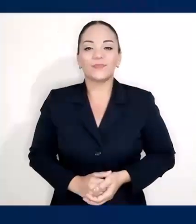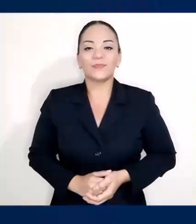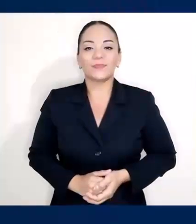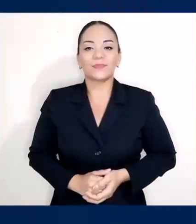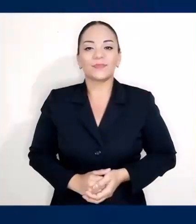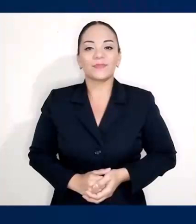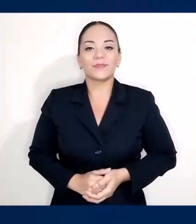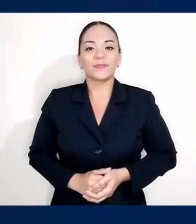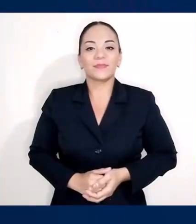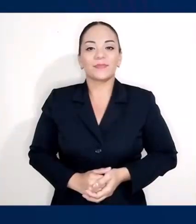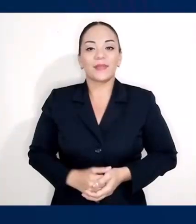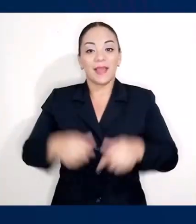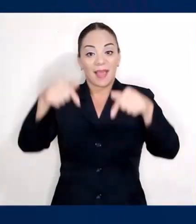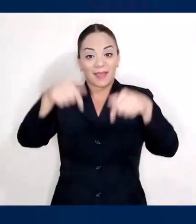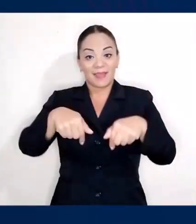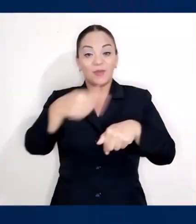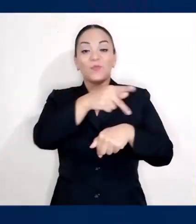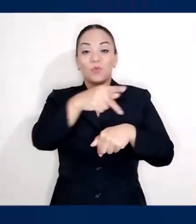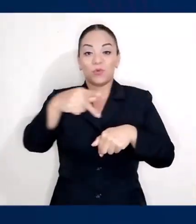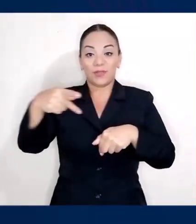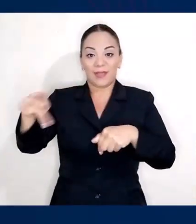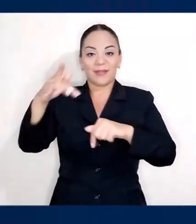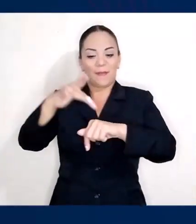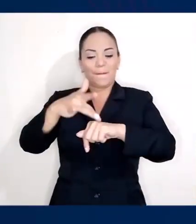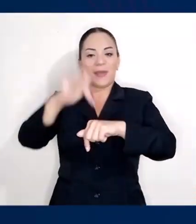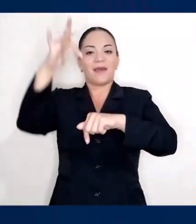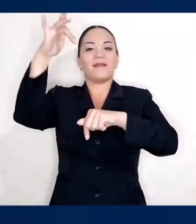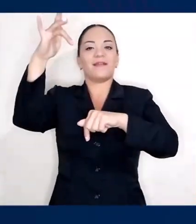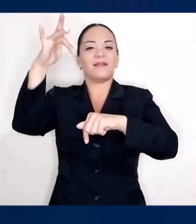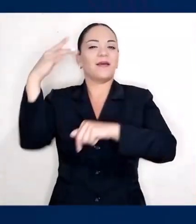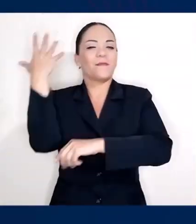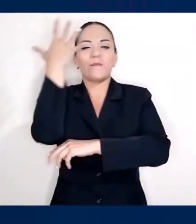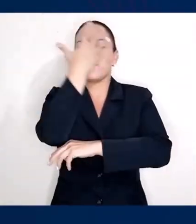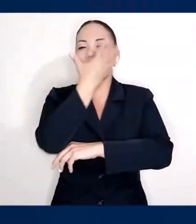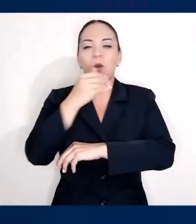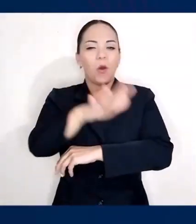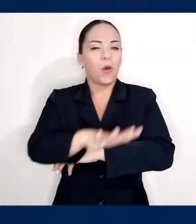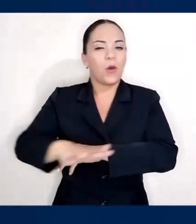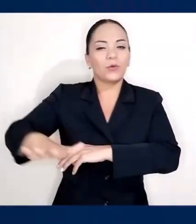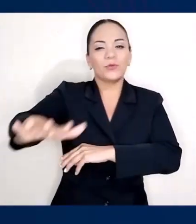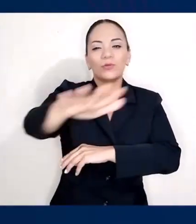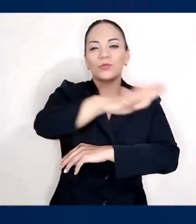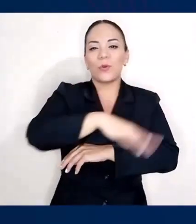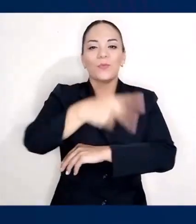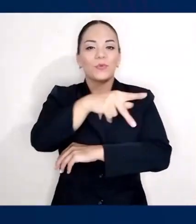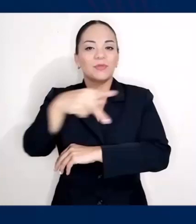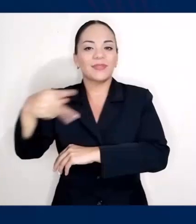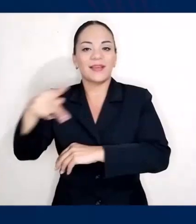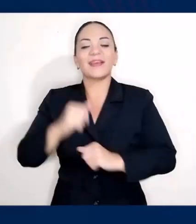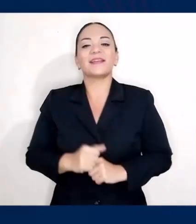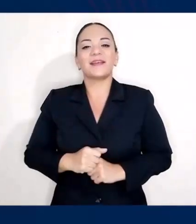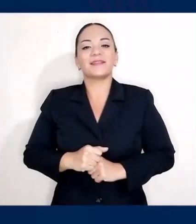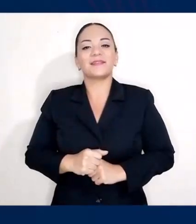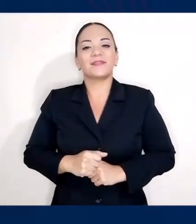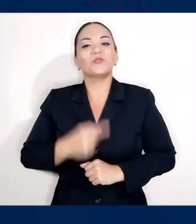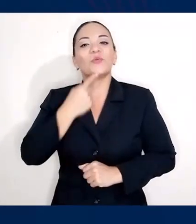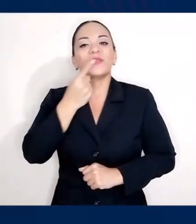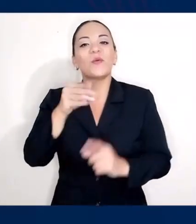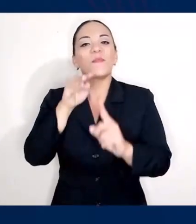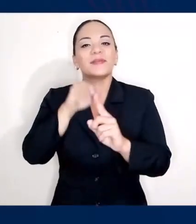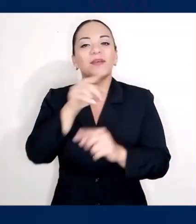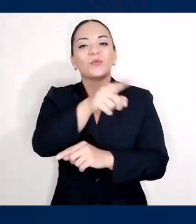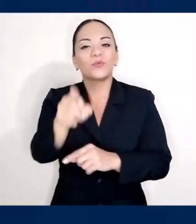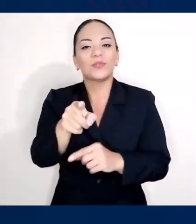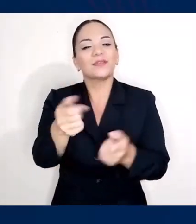Desde nuestra perla del Pacífico la hermosísima Punta Arenas les